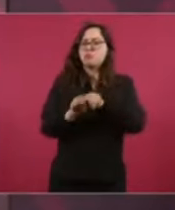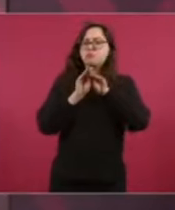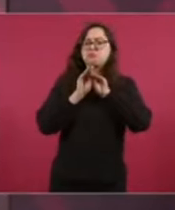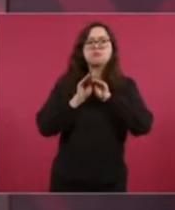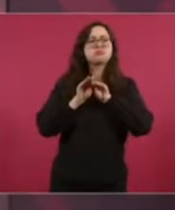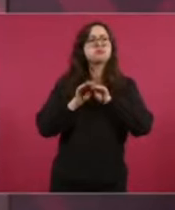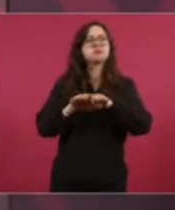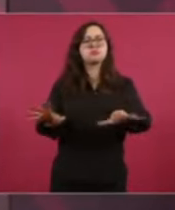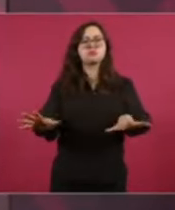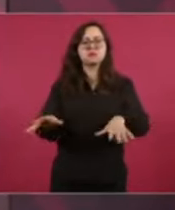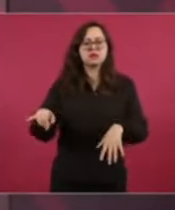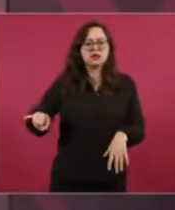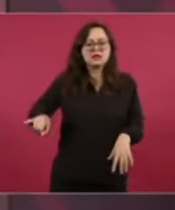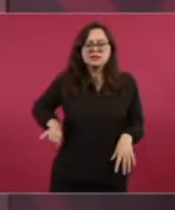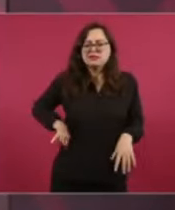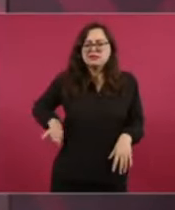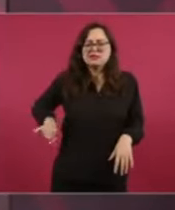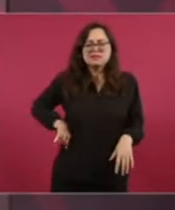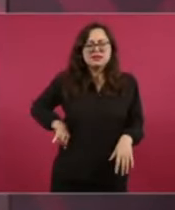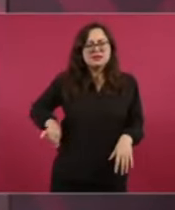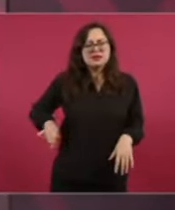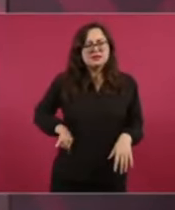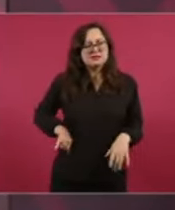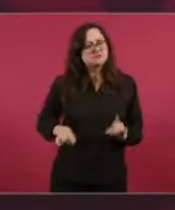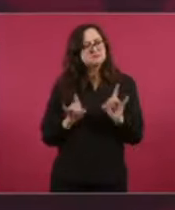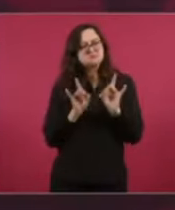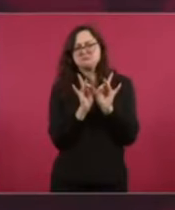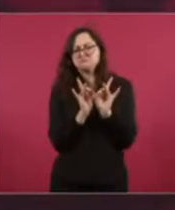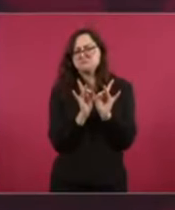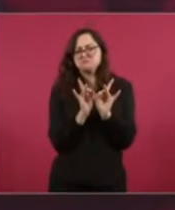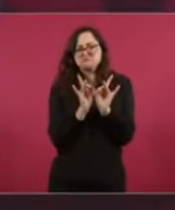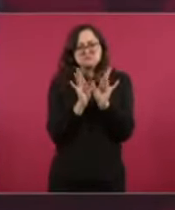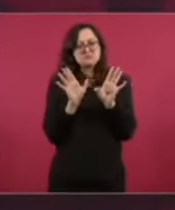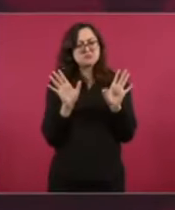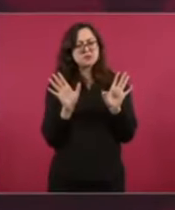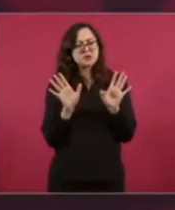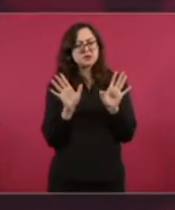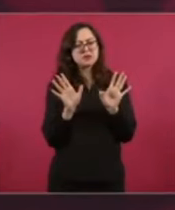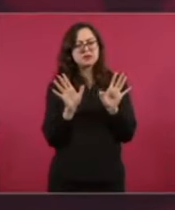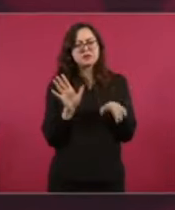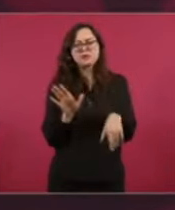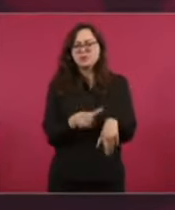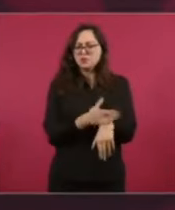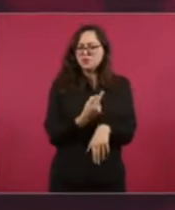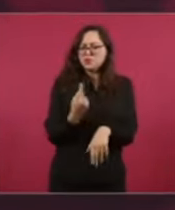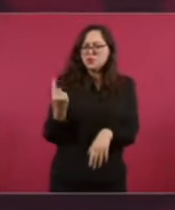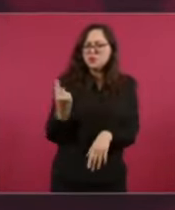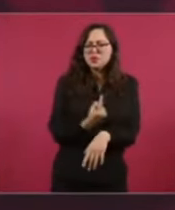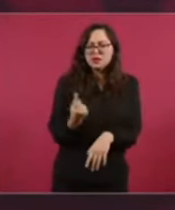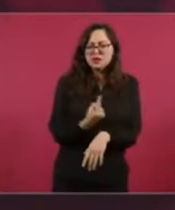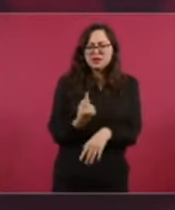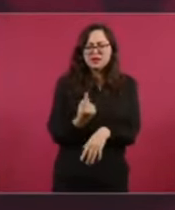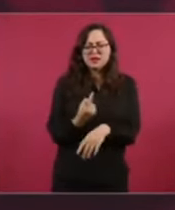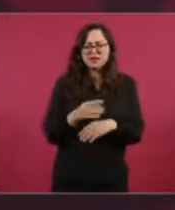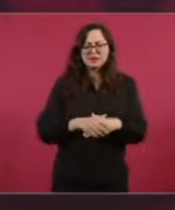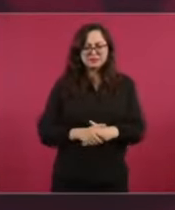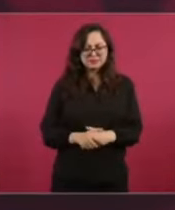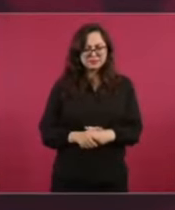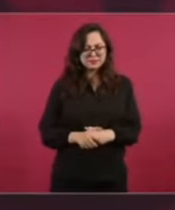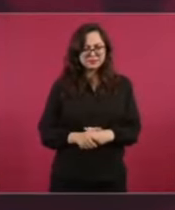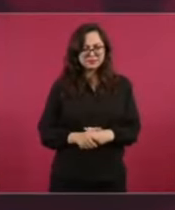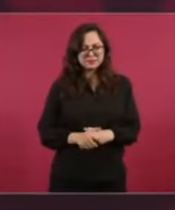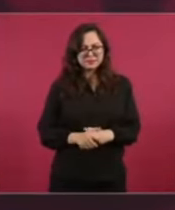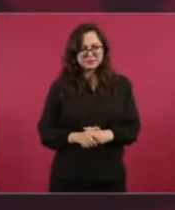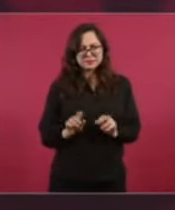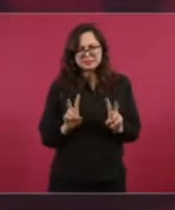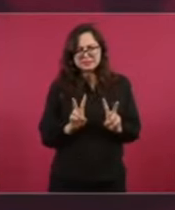retomar